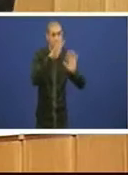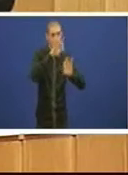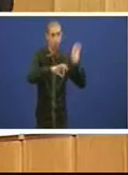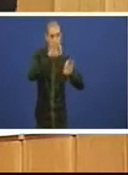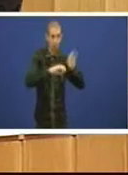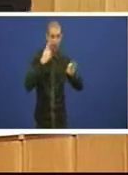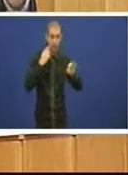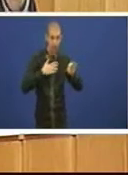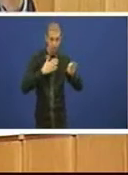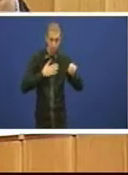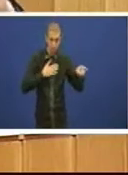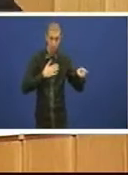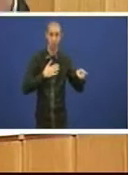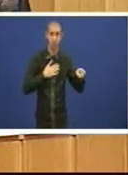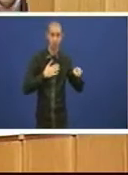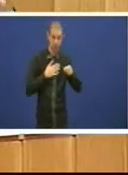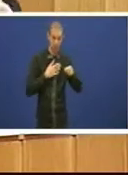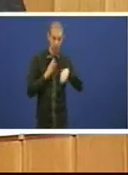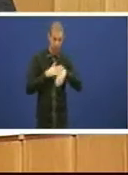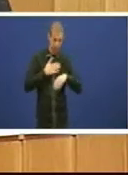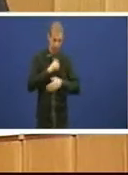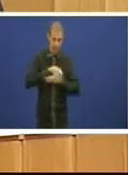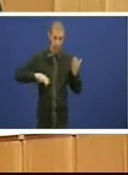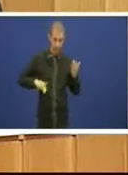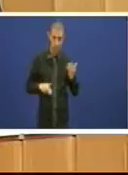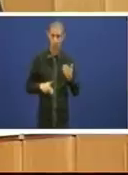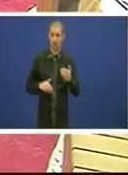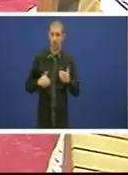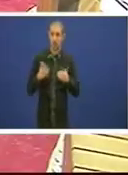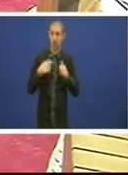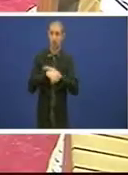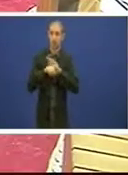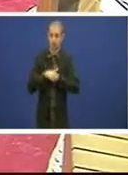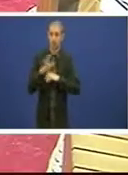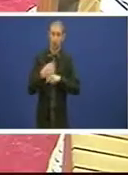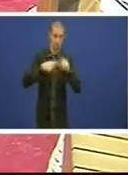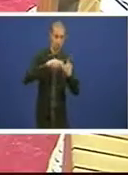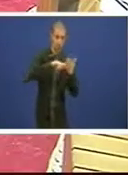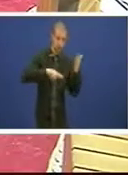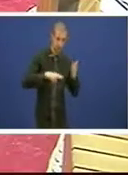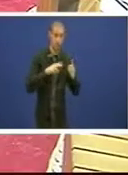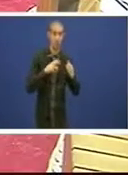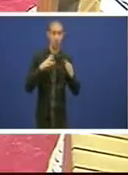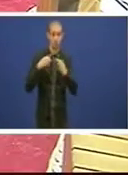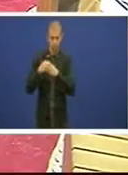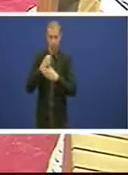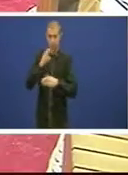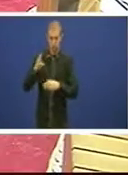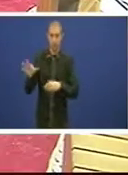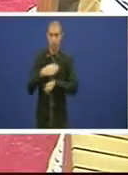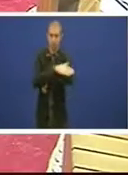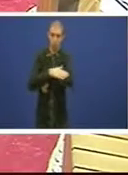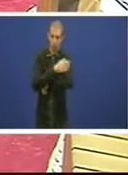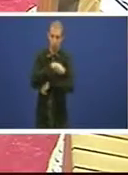grazas a estas grandes decisións destes grandísimos gestores da xunta do Partido Popular do Goberno Español en funcións pero